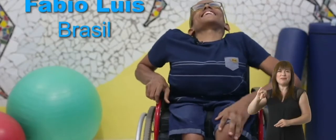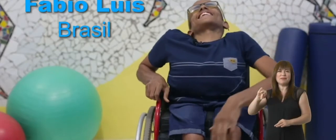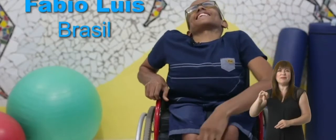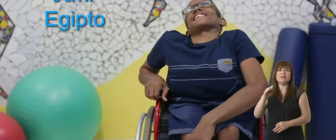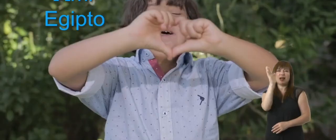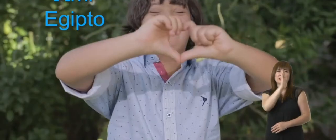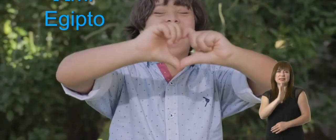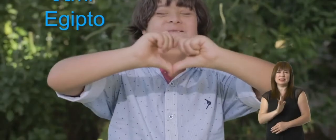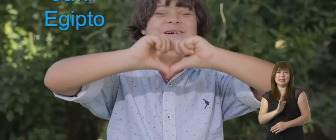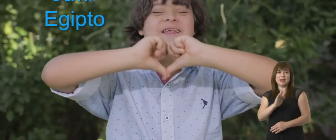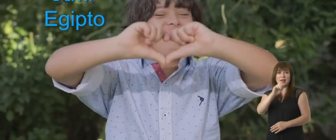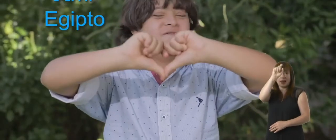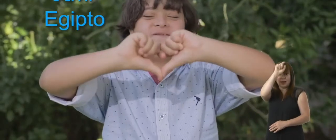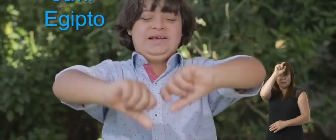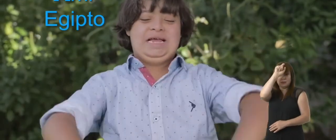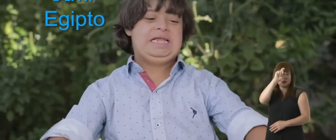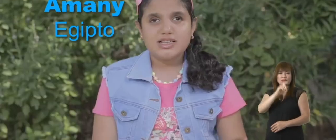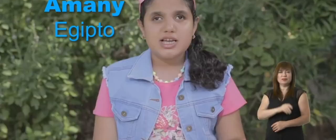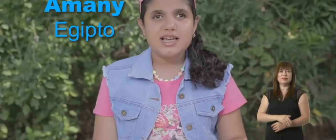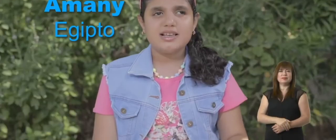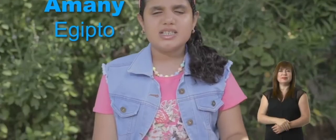especiales a UNICEF de Brasil, Egipto,